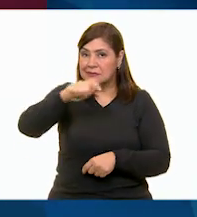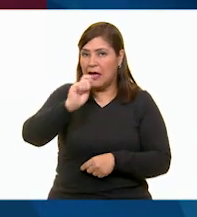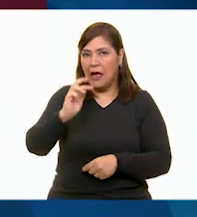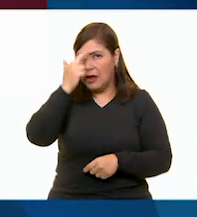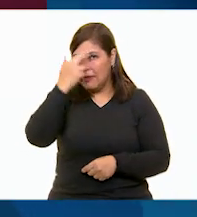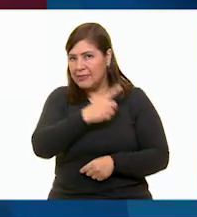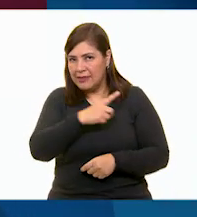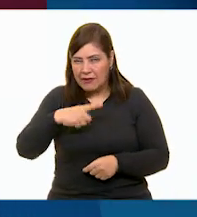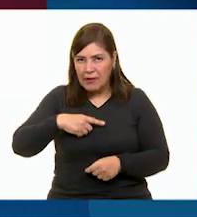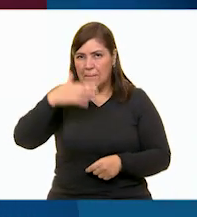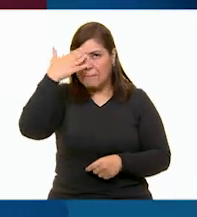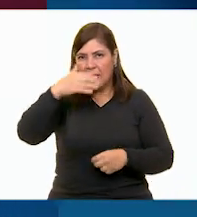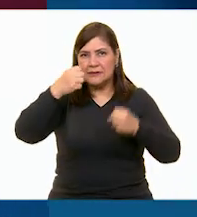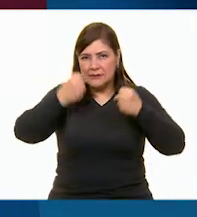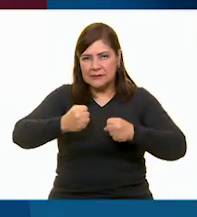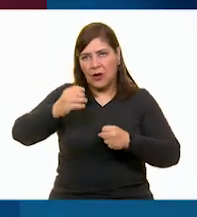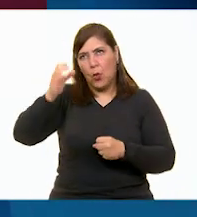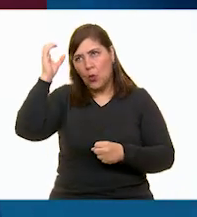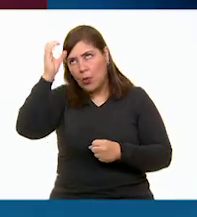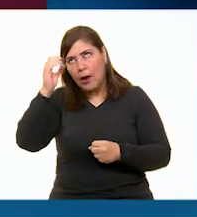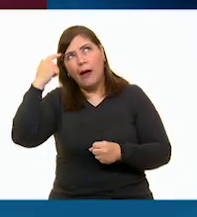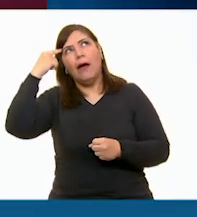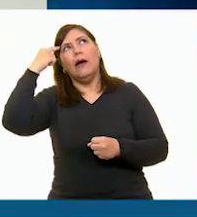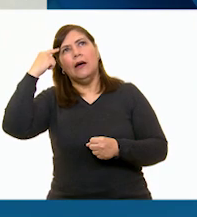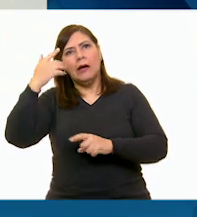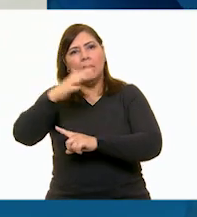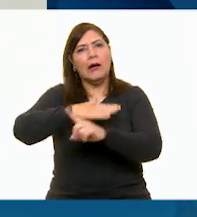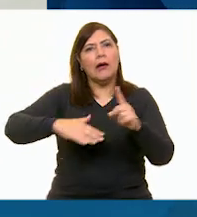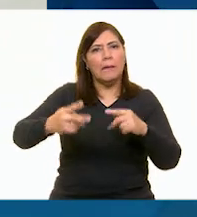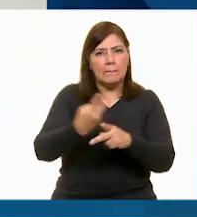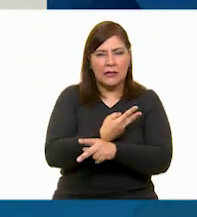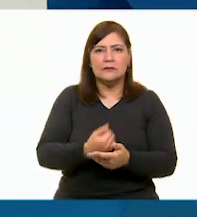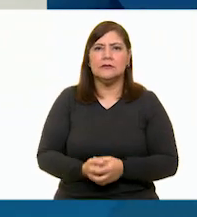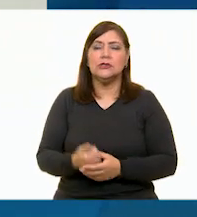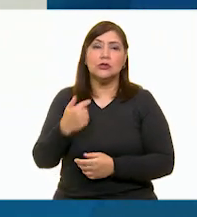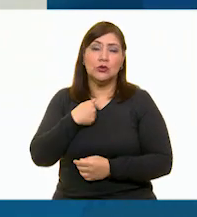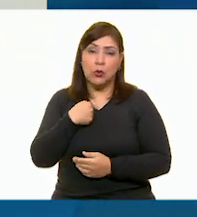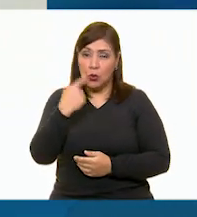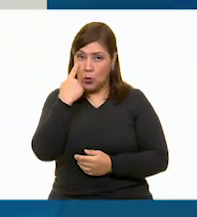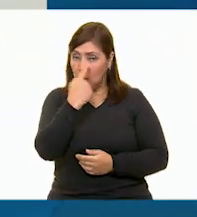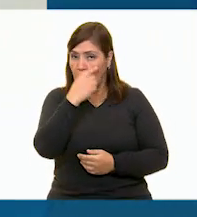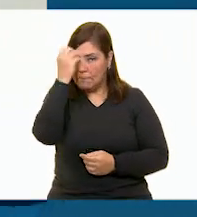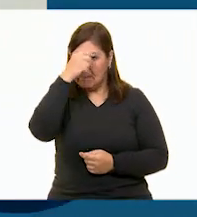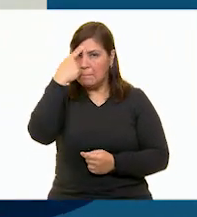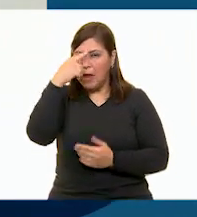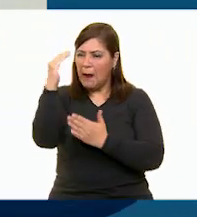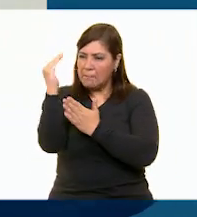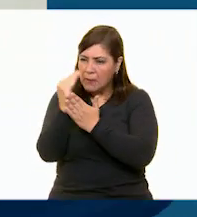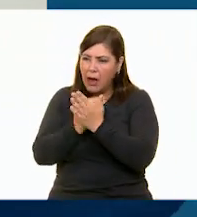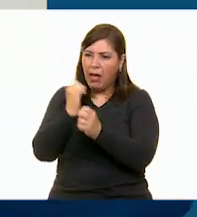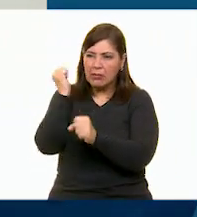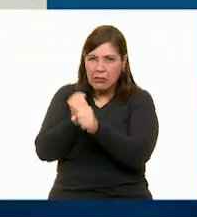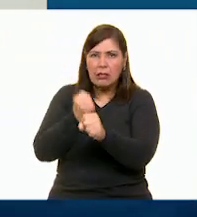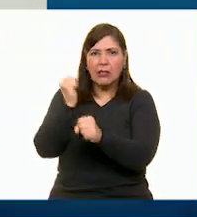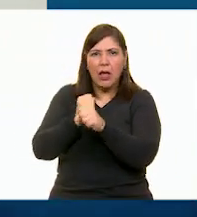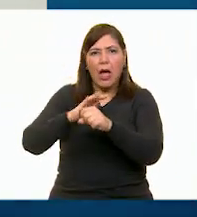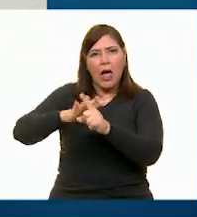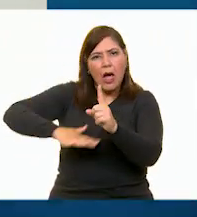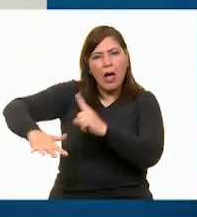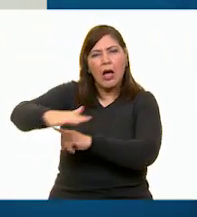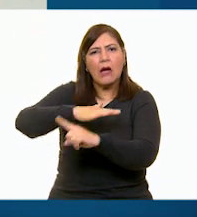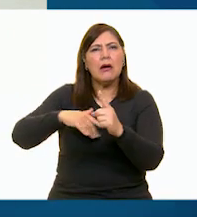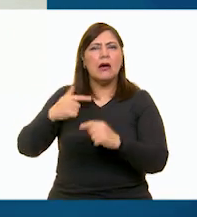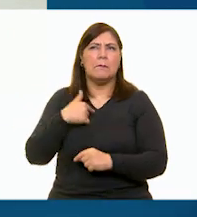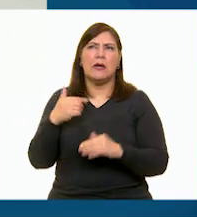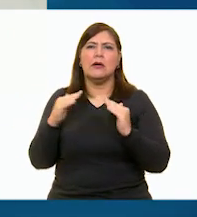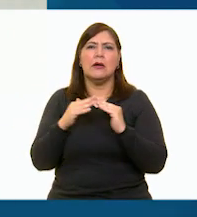conciencia de la situación ambiental yo opino que para detener el deterioro del medio ambiente en mi casa